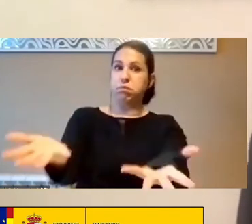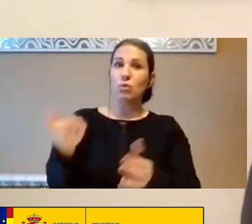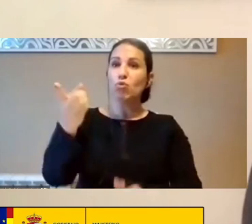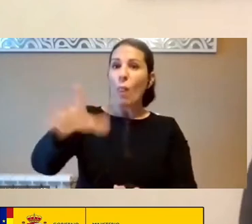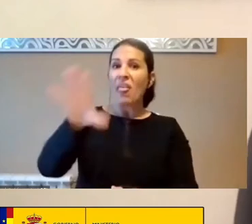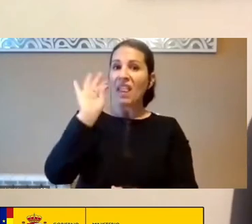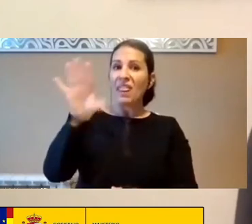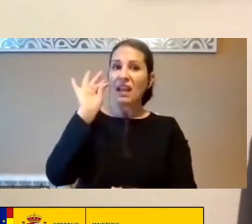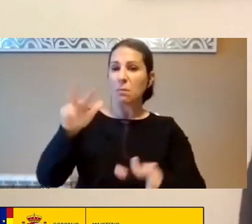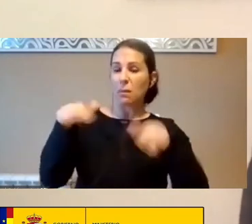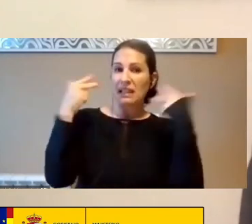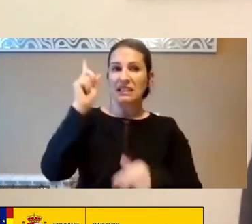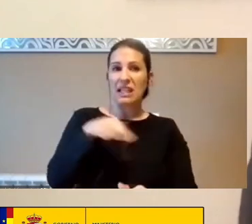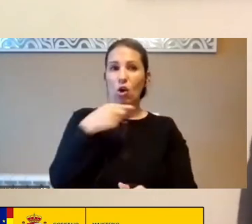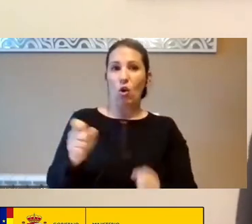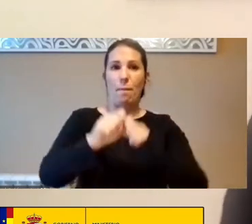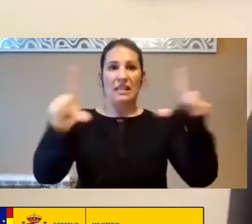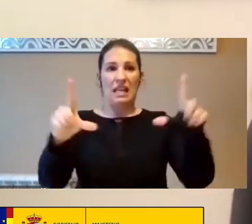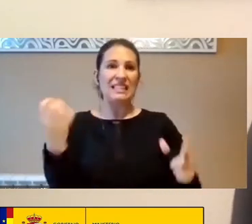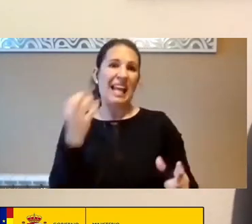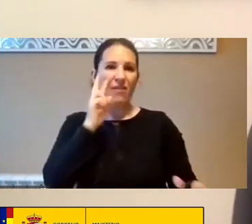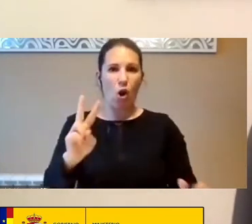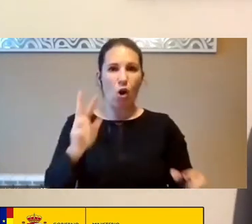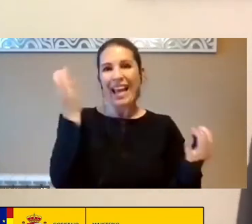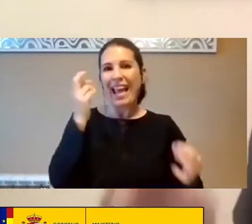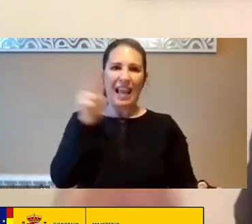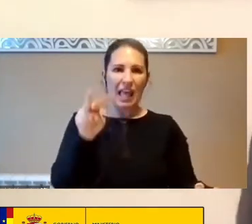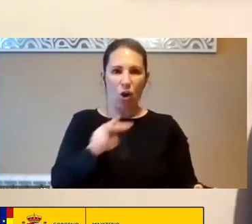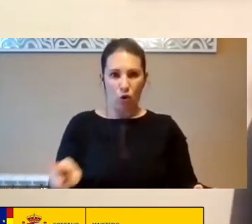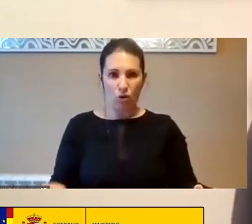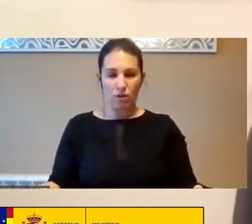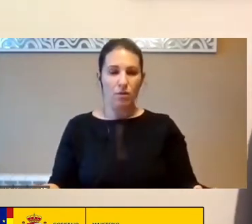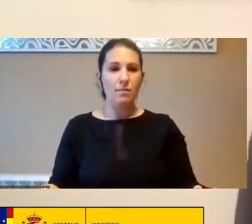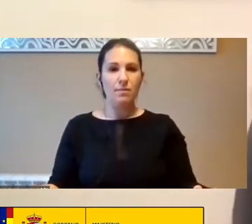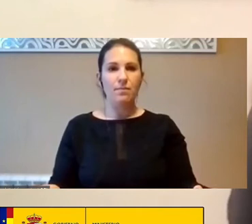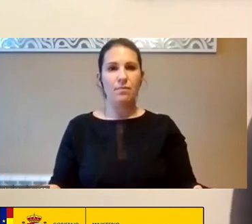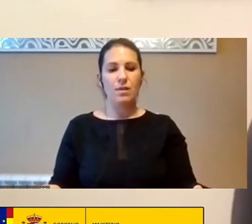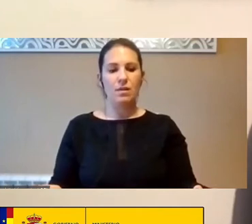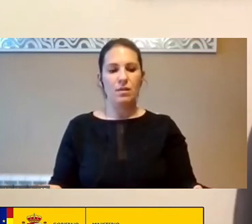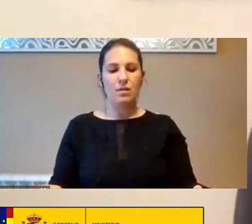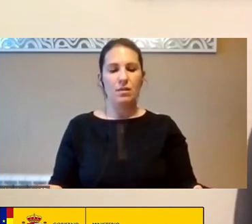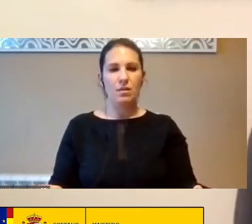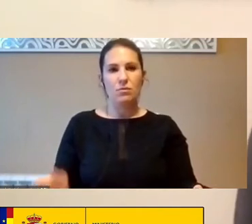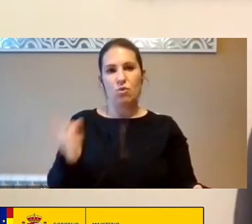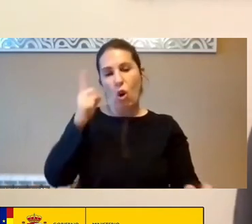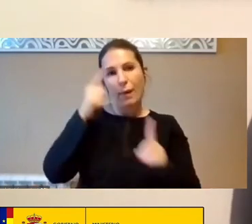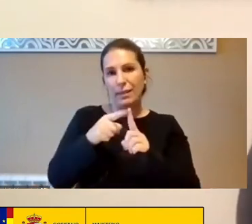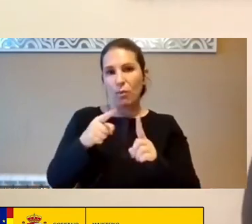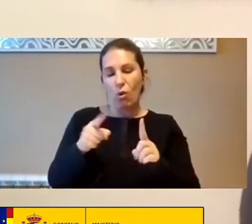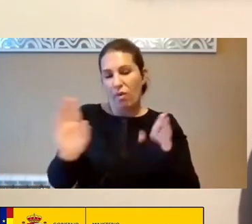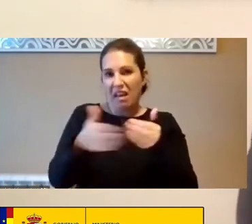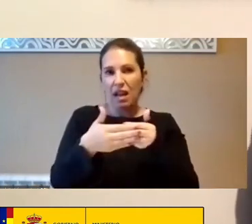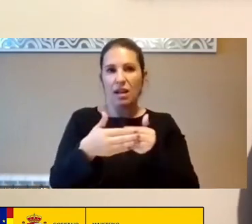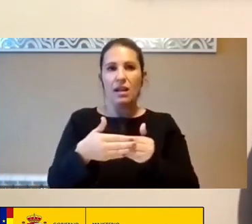Que No Es Permitido En Nuestras Pantallas Entonces Solo Para Cerrar Con Eso Que El